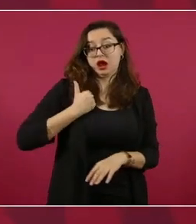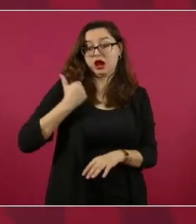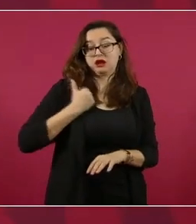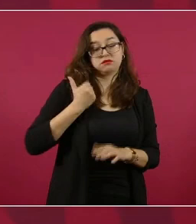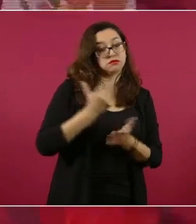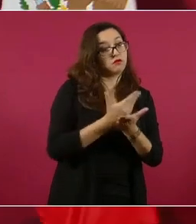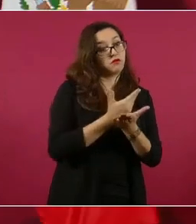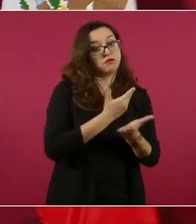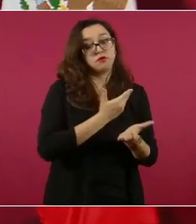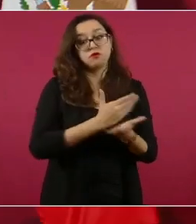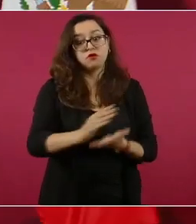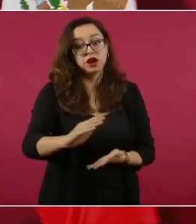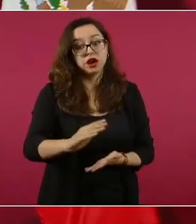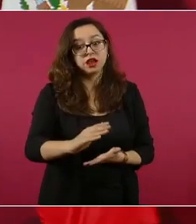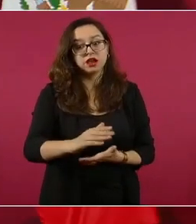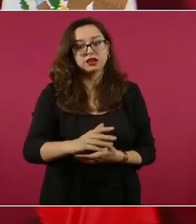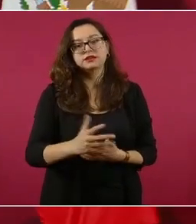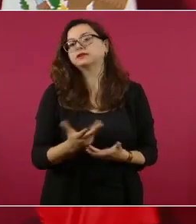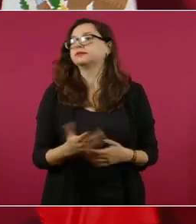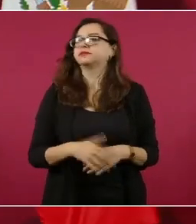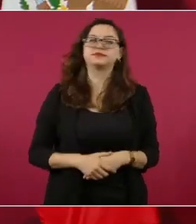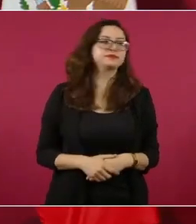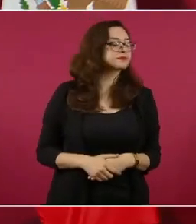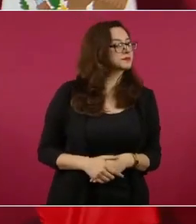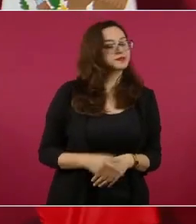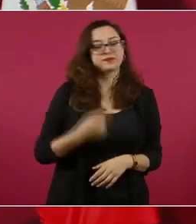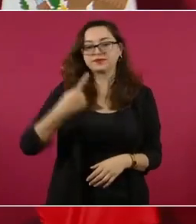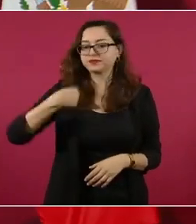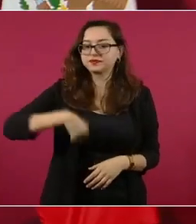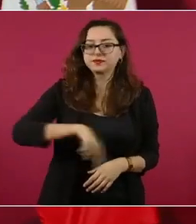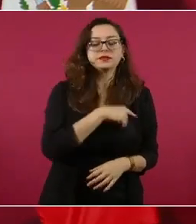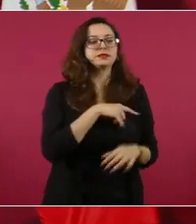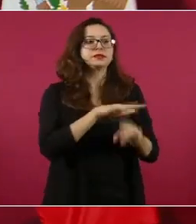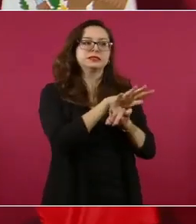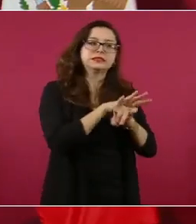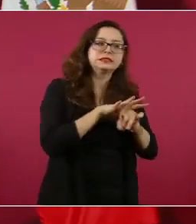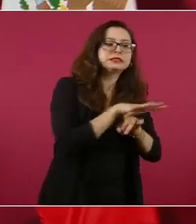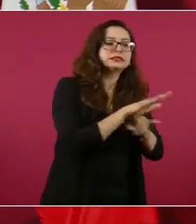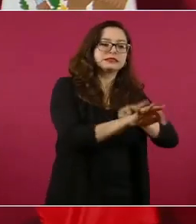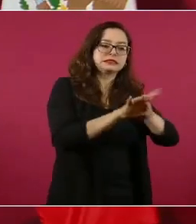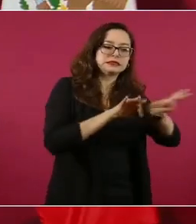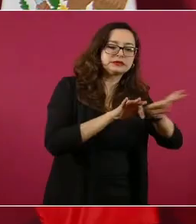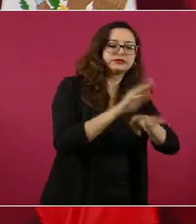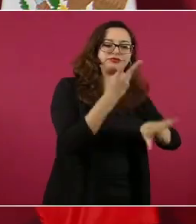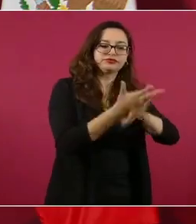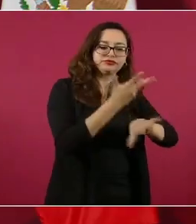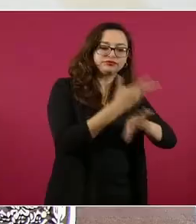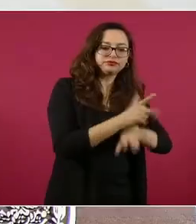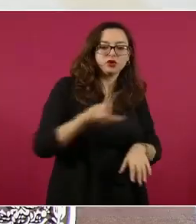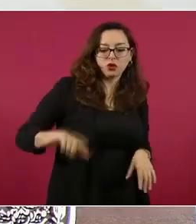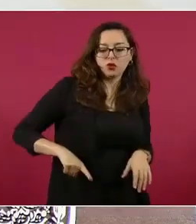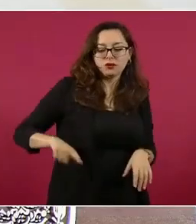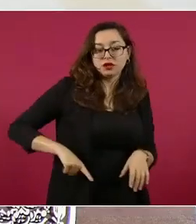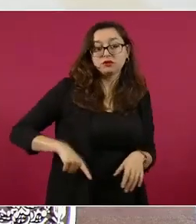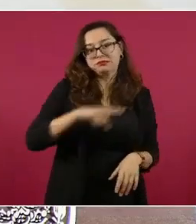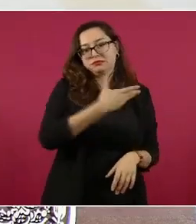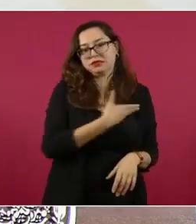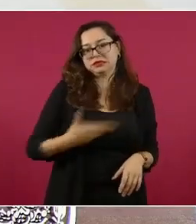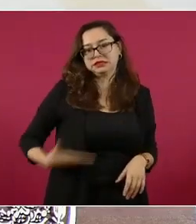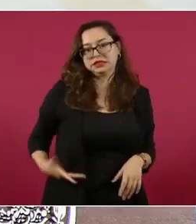nosotros convencimos al gobierno de Estados Unidos, y se portó muy bien el presidente Trump,